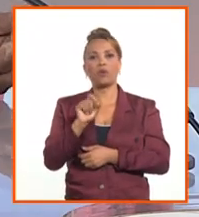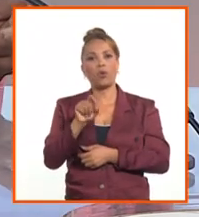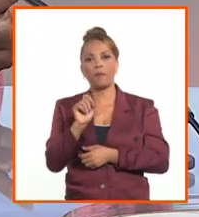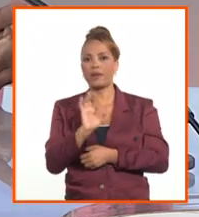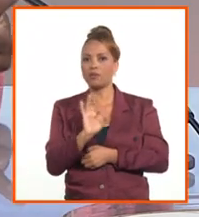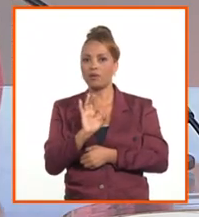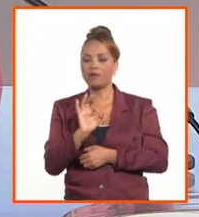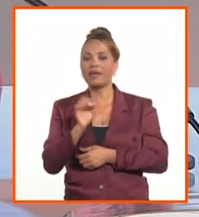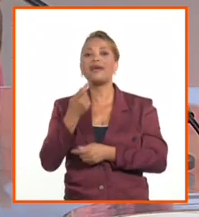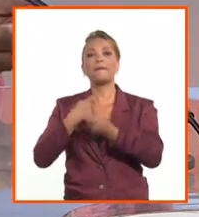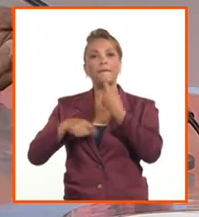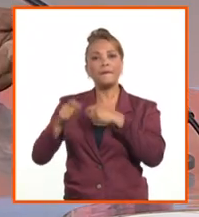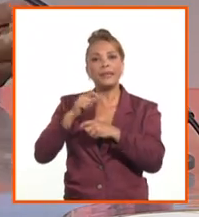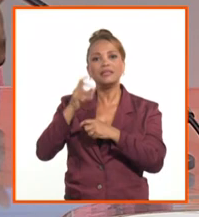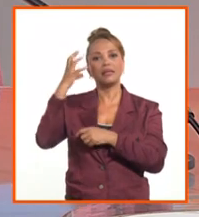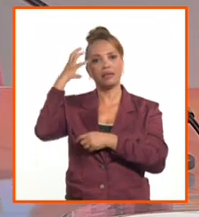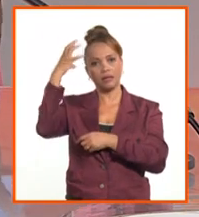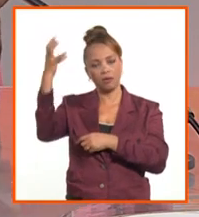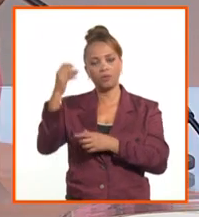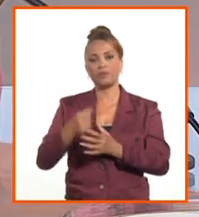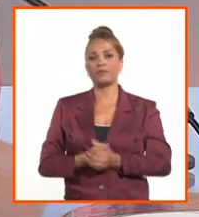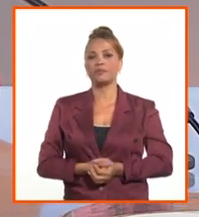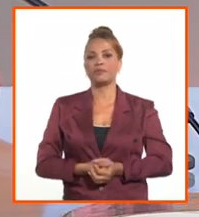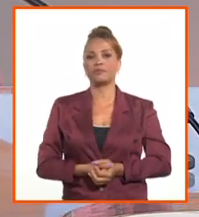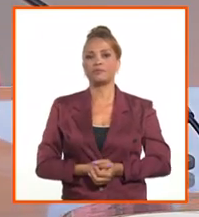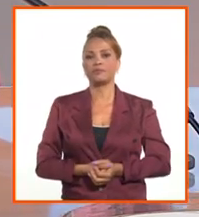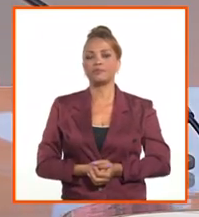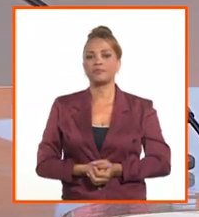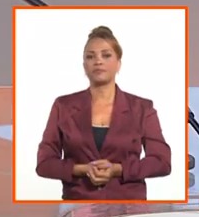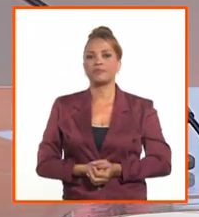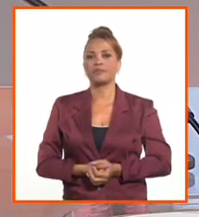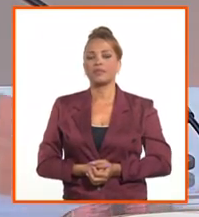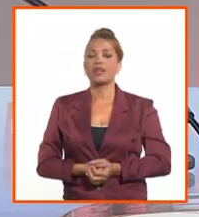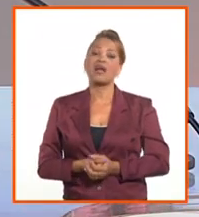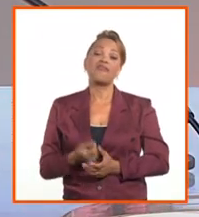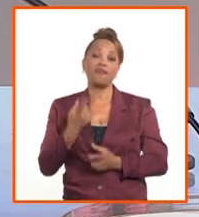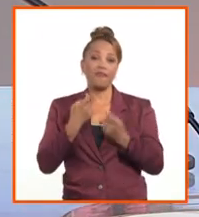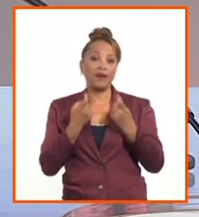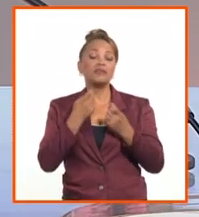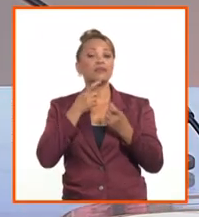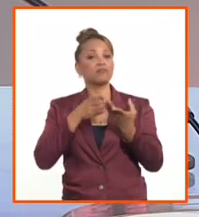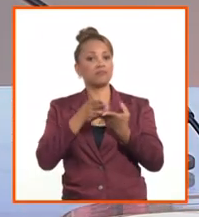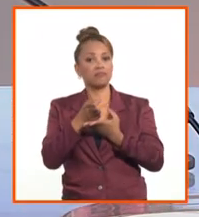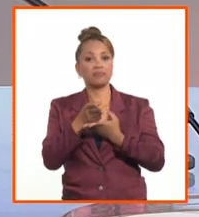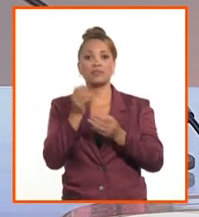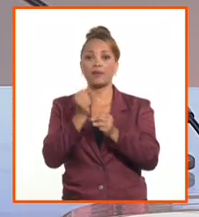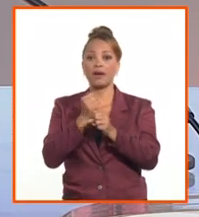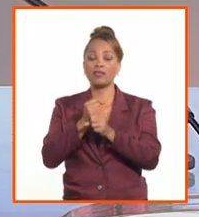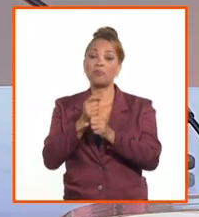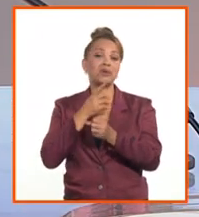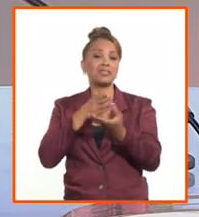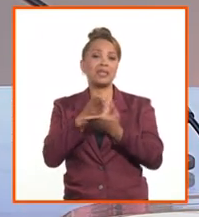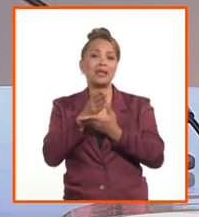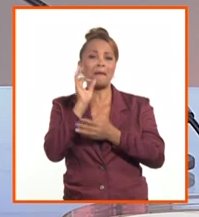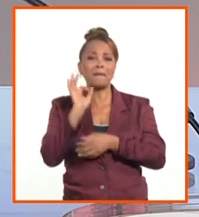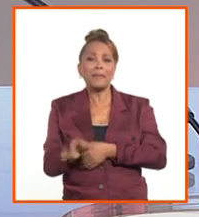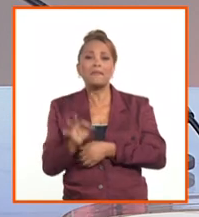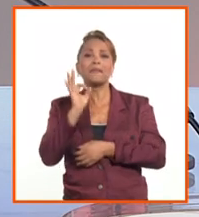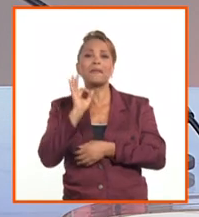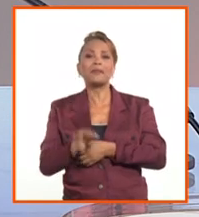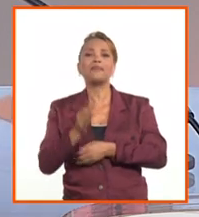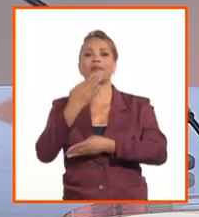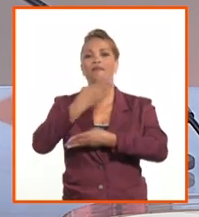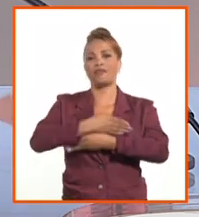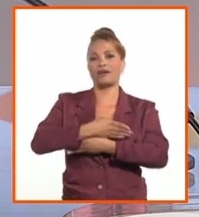Y bueno, ya se explicaron las razones por las cuales, porque aún todavía nosotros tenemos las mismas condiciones de bloqueo, las mismas dificultades que tiene el sistema